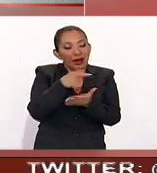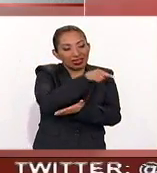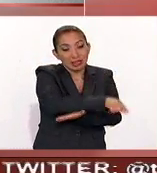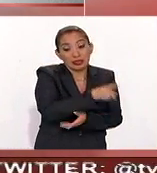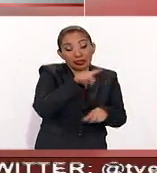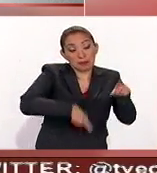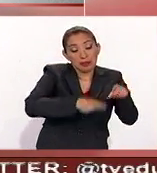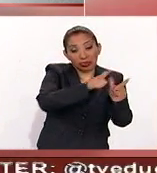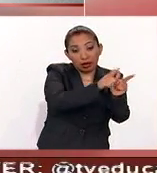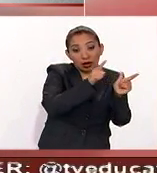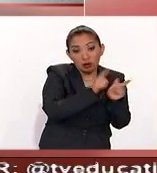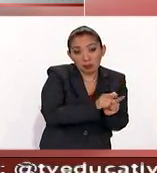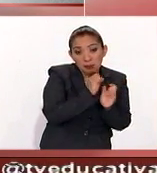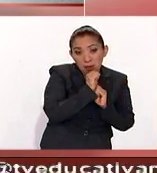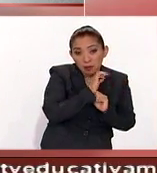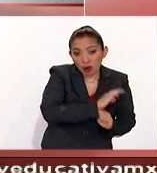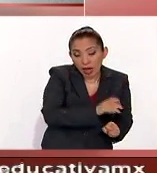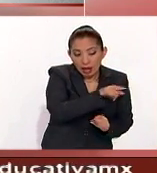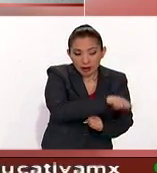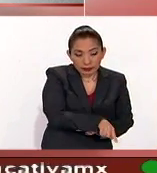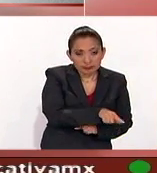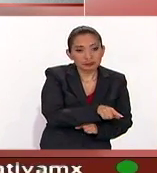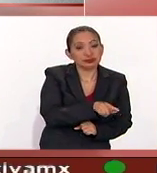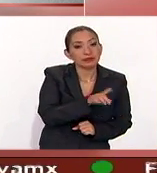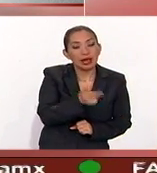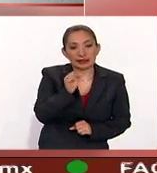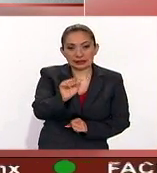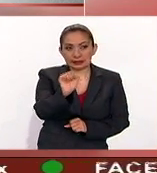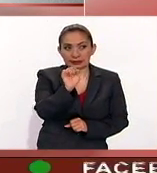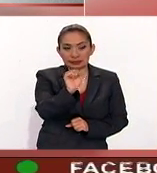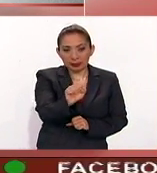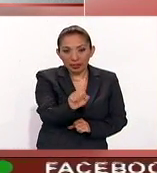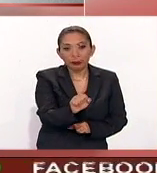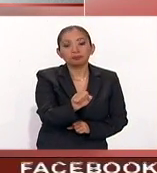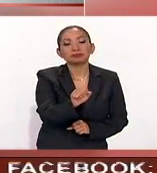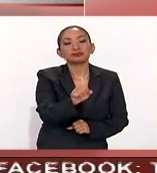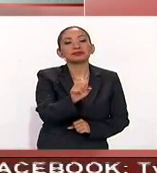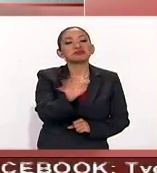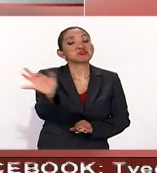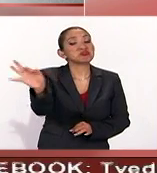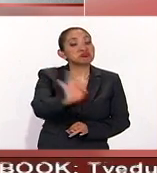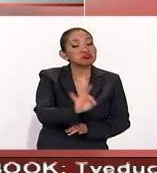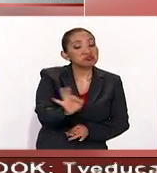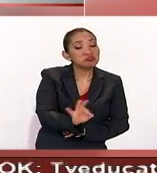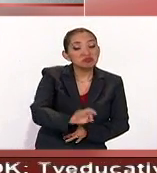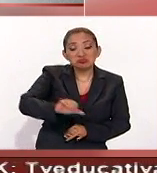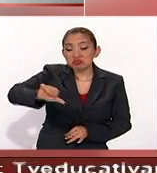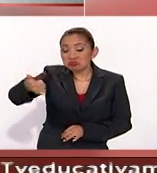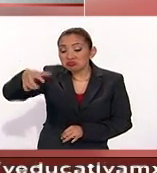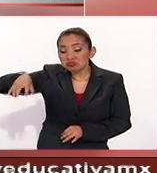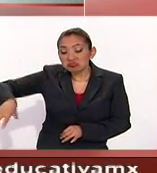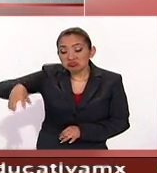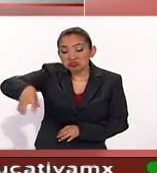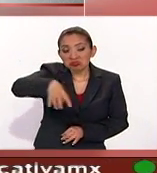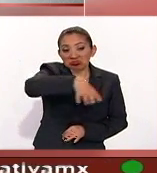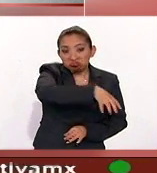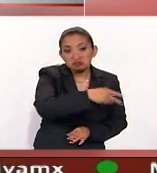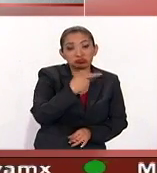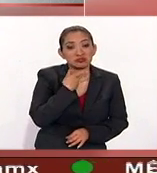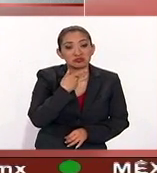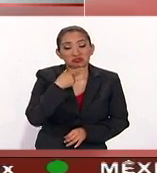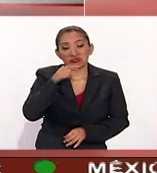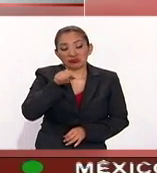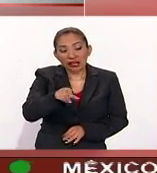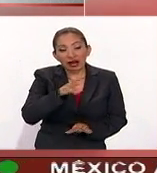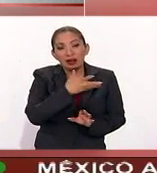reciba del Partido Popular. Esto sería el sábado. Es posible que las demás formaciones para ese